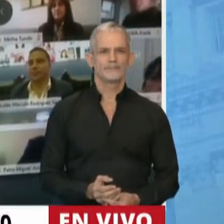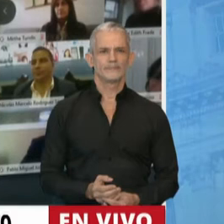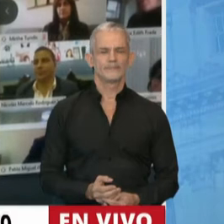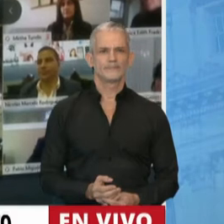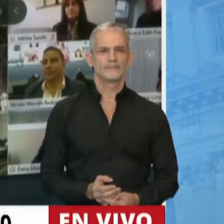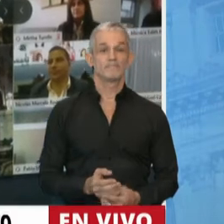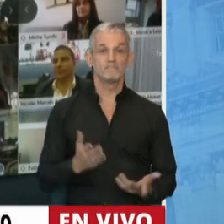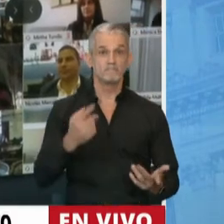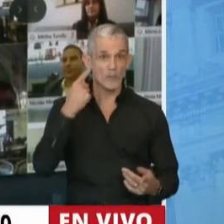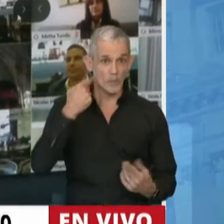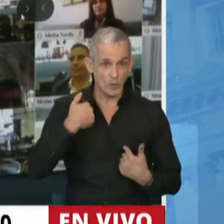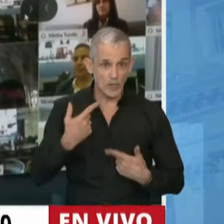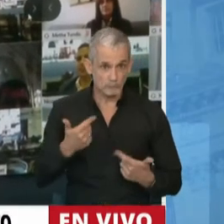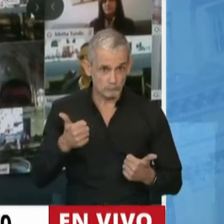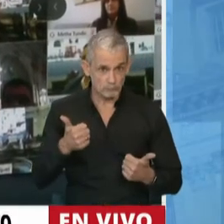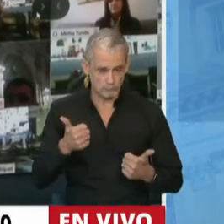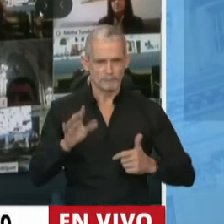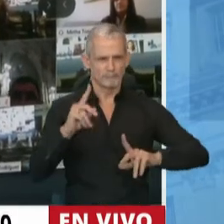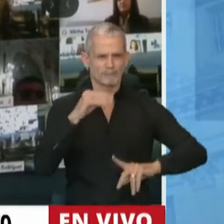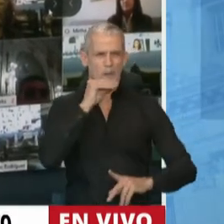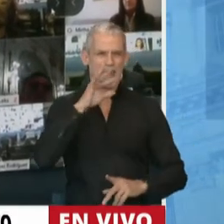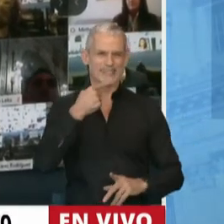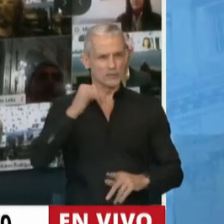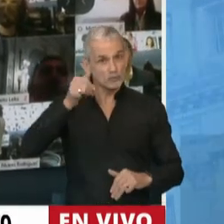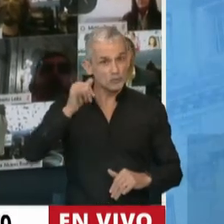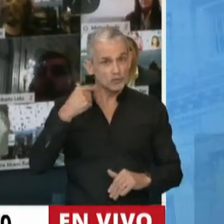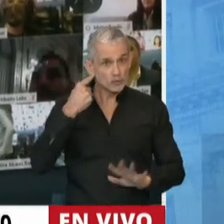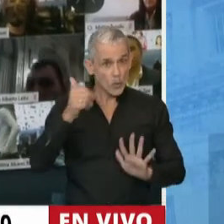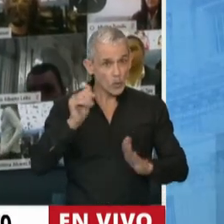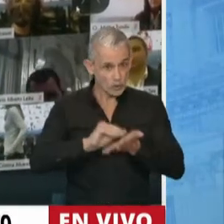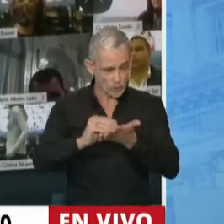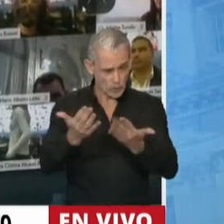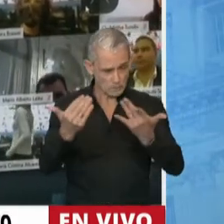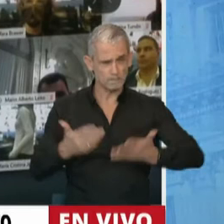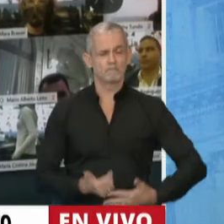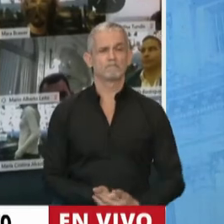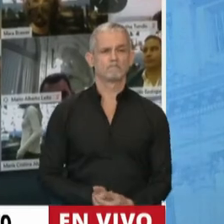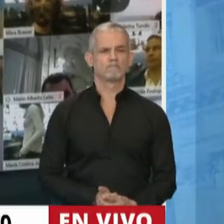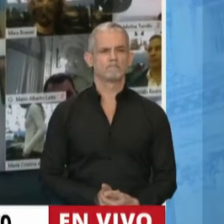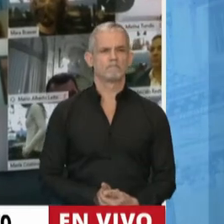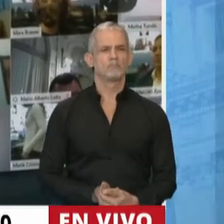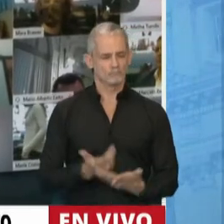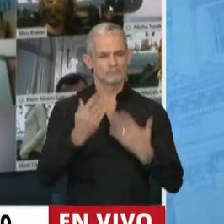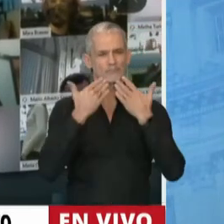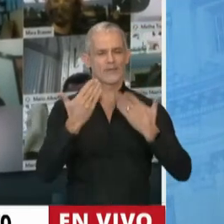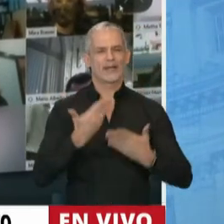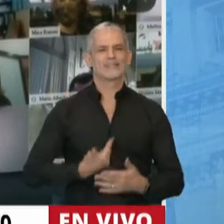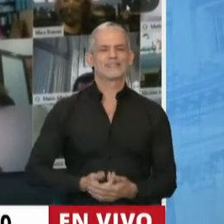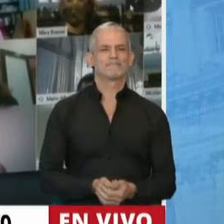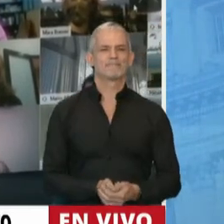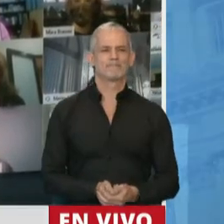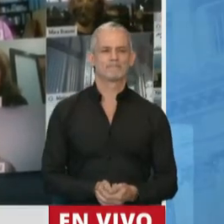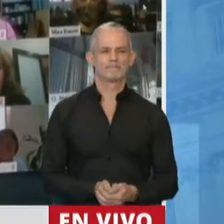¿Se me escucha, presidente? Yo lo escucho perfectamente, diputado. Gracias, señor presidente.